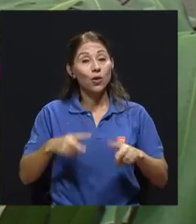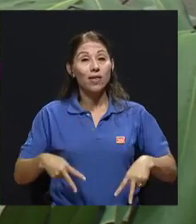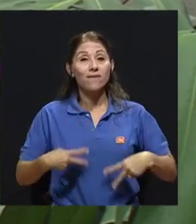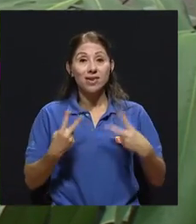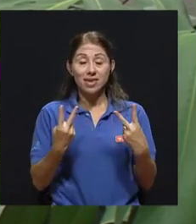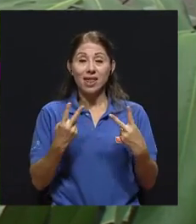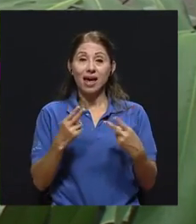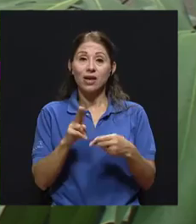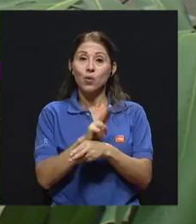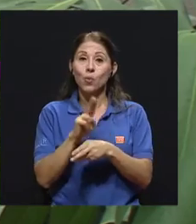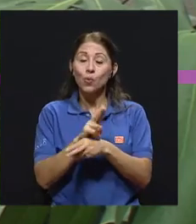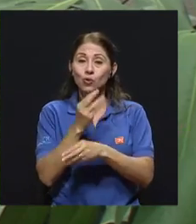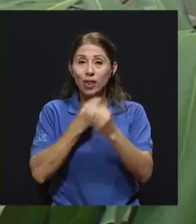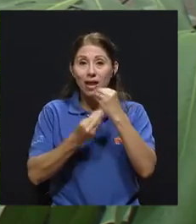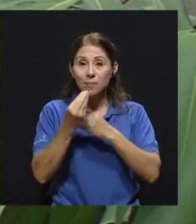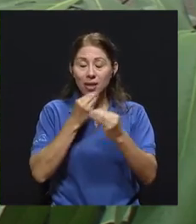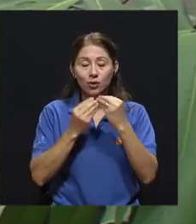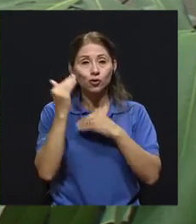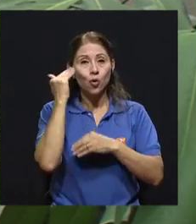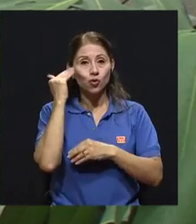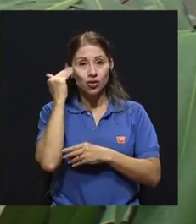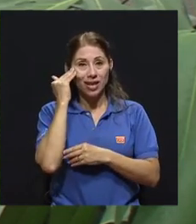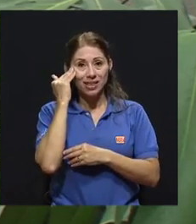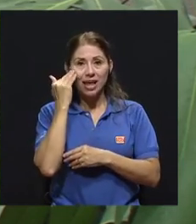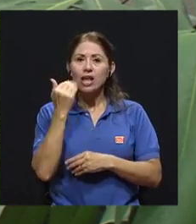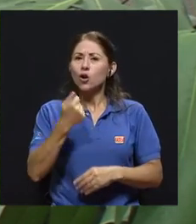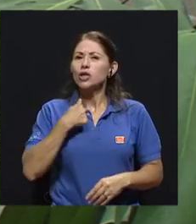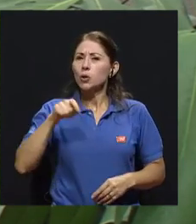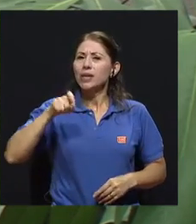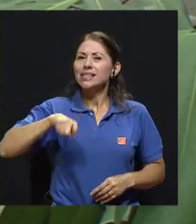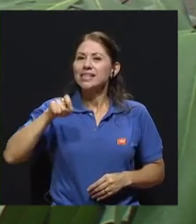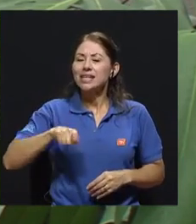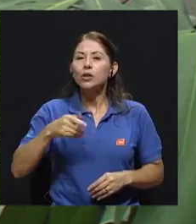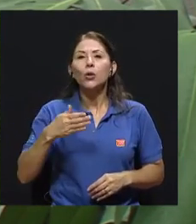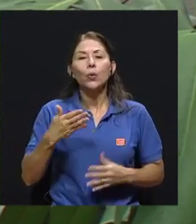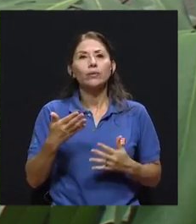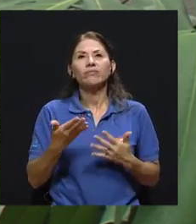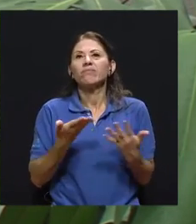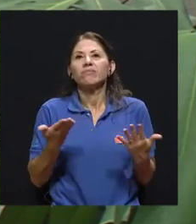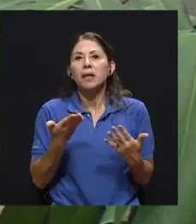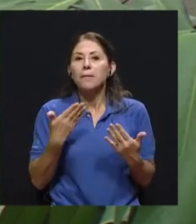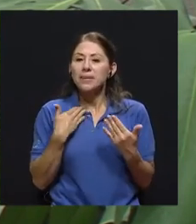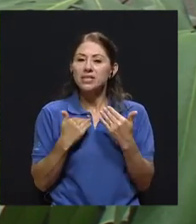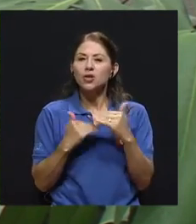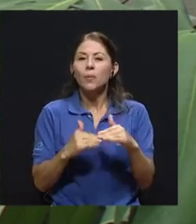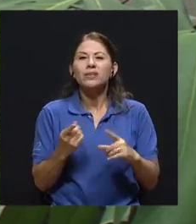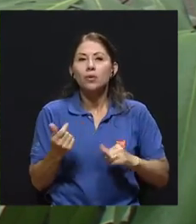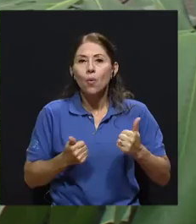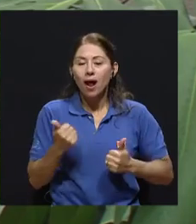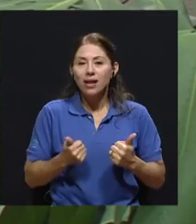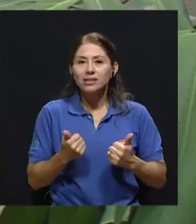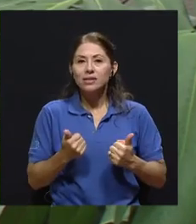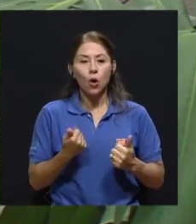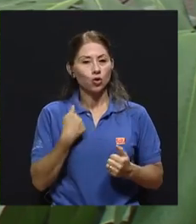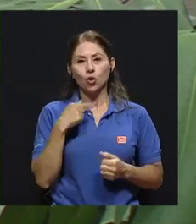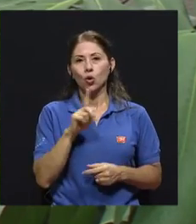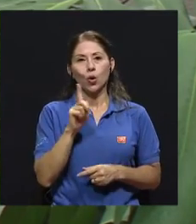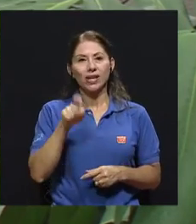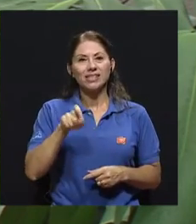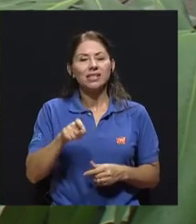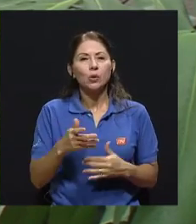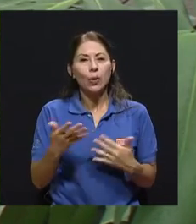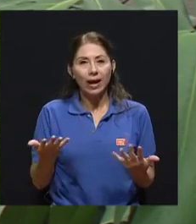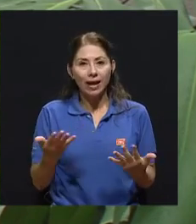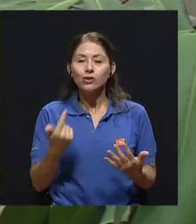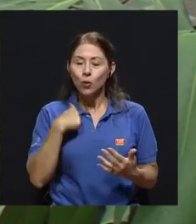consciente de lo que yo necesito, de cuáles son mis necesidades, de cuáles son mis topes, ¿verdad? Y de qué cosas yo no necesito. Bueno, ya